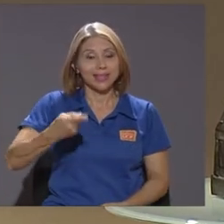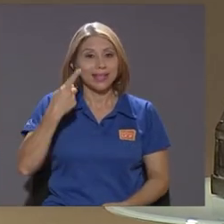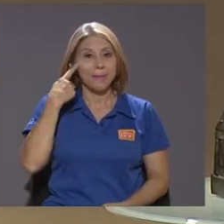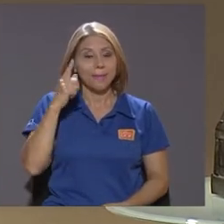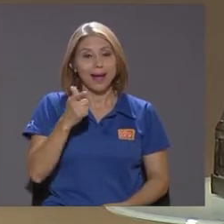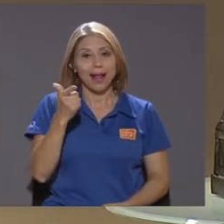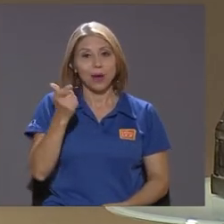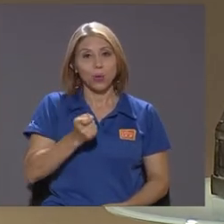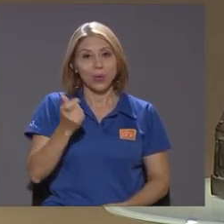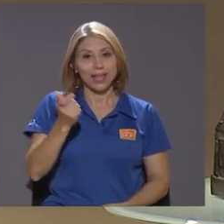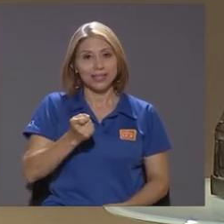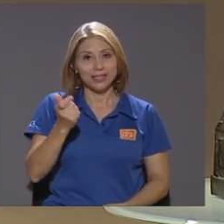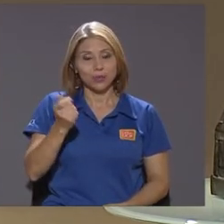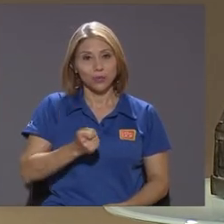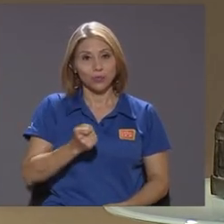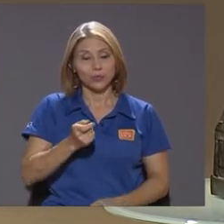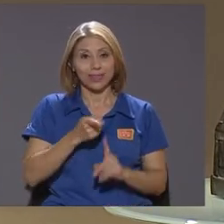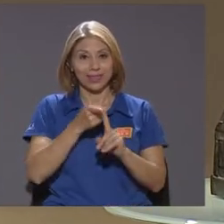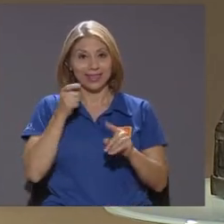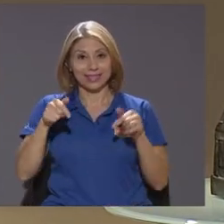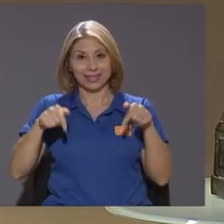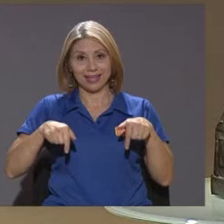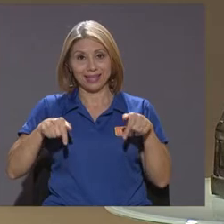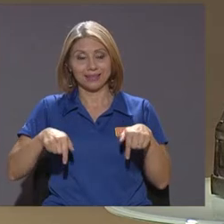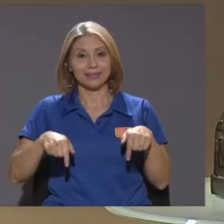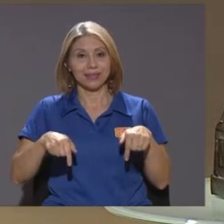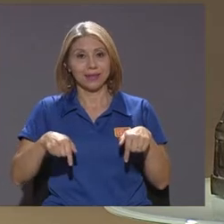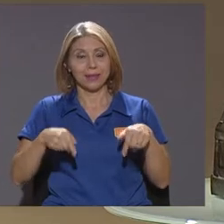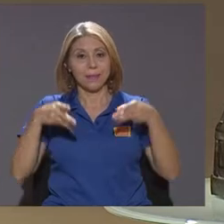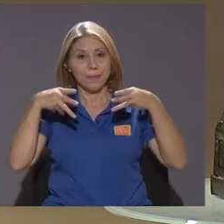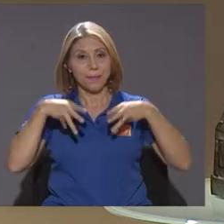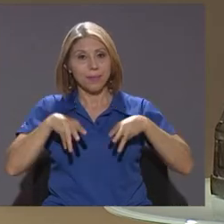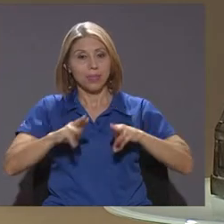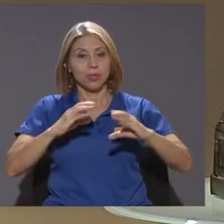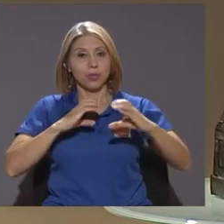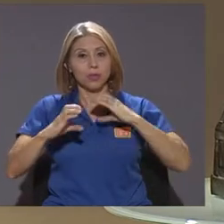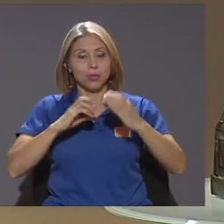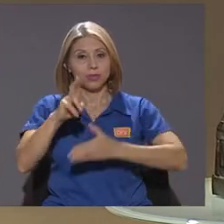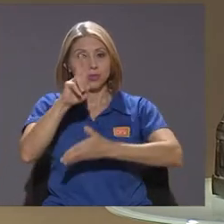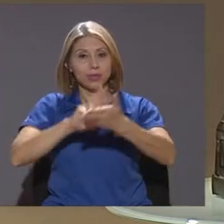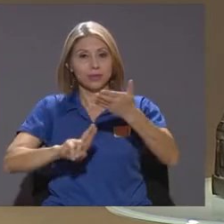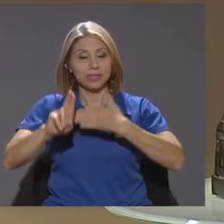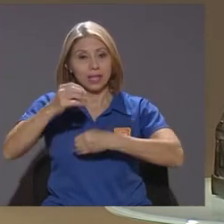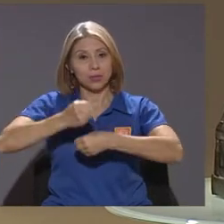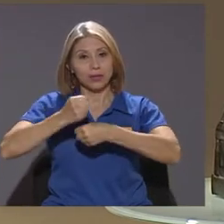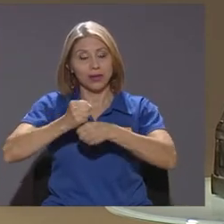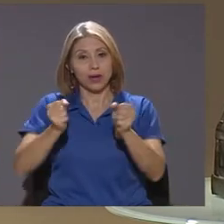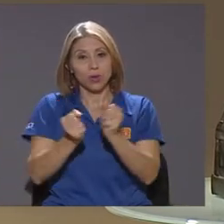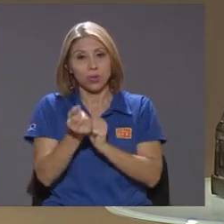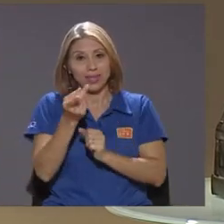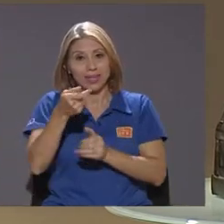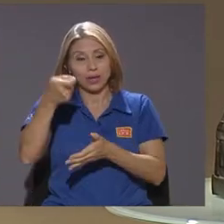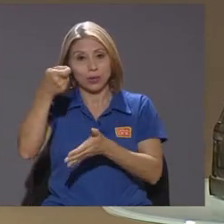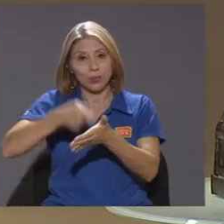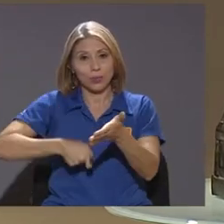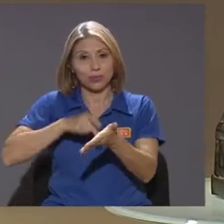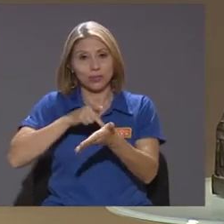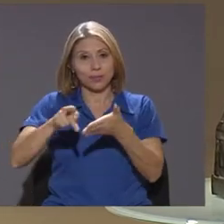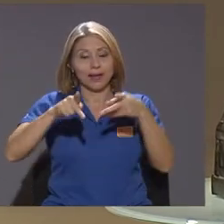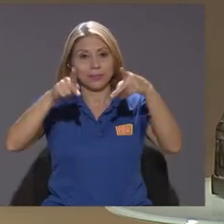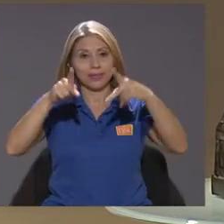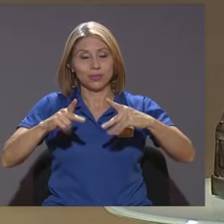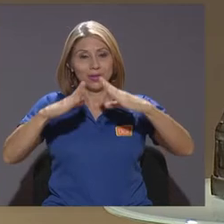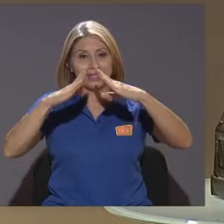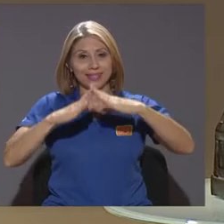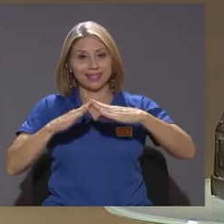desde este medio universitario que se paga con los impuestos que tributan los habitantes